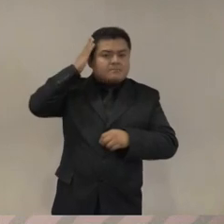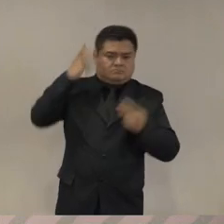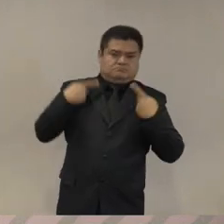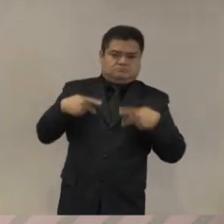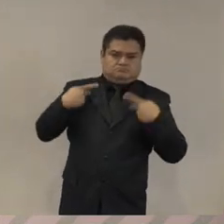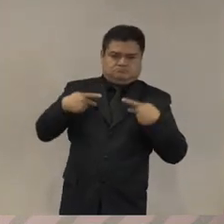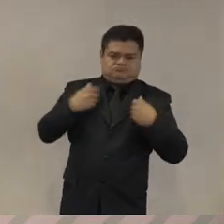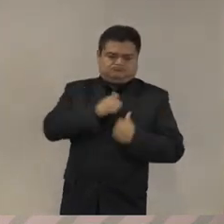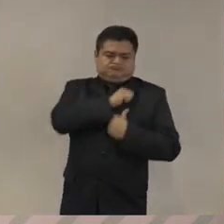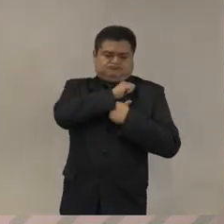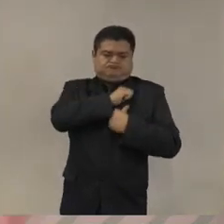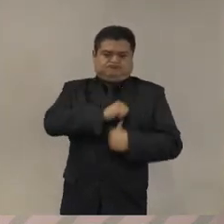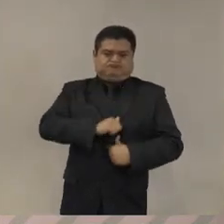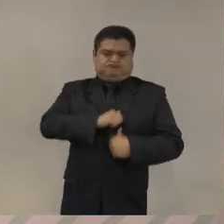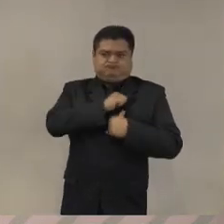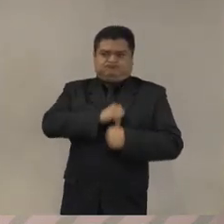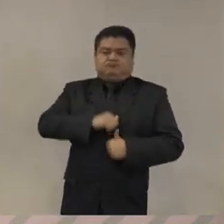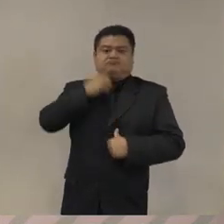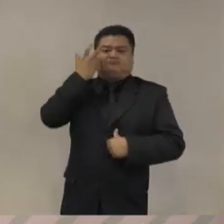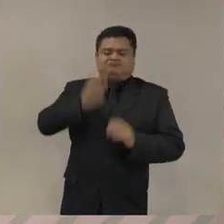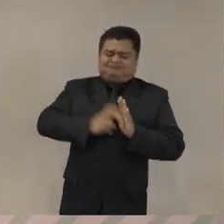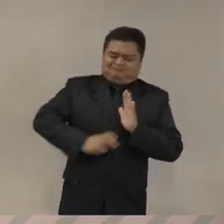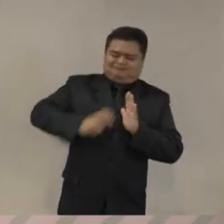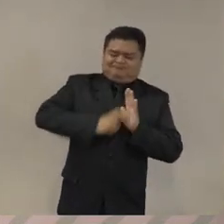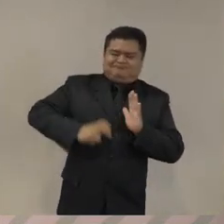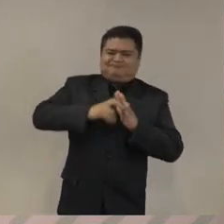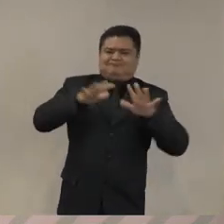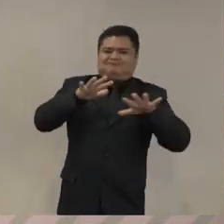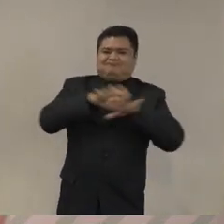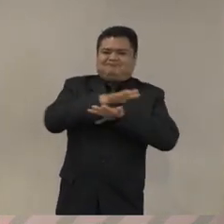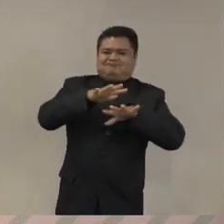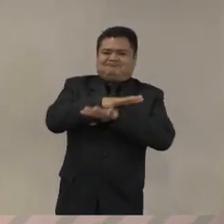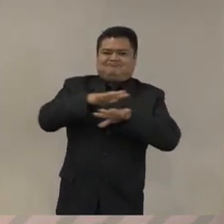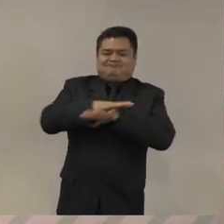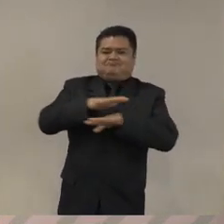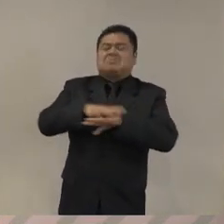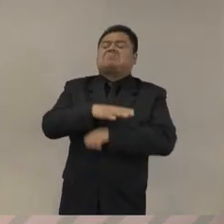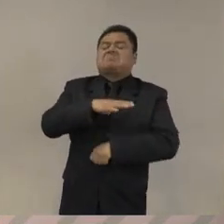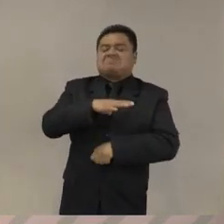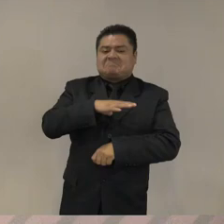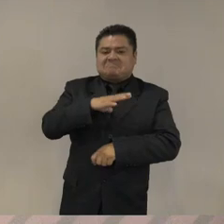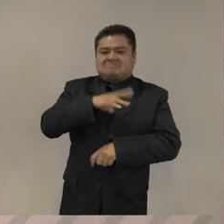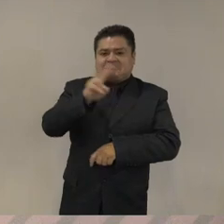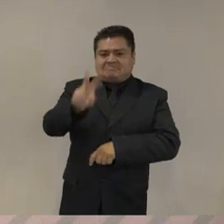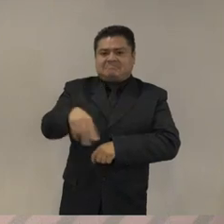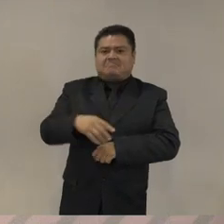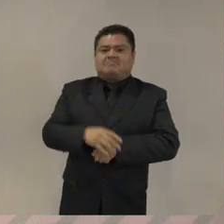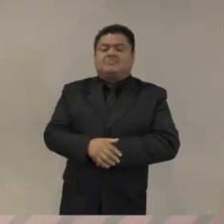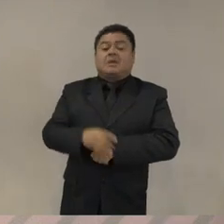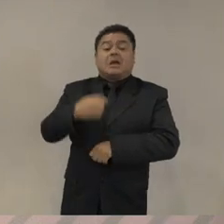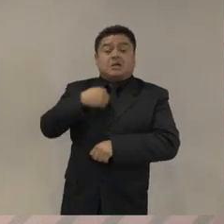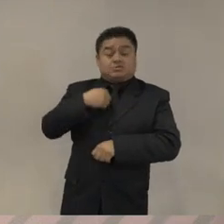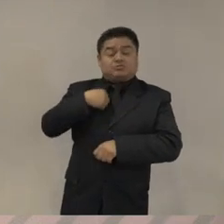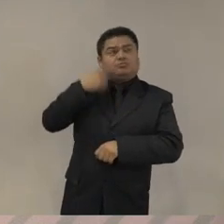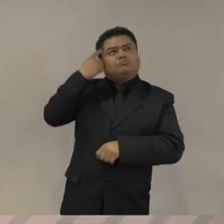yo personalmente lo que intento es trabajar con con quien yo creo que cree en la